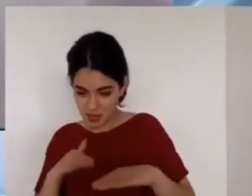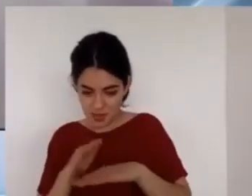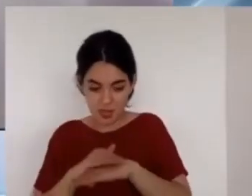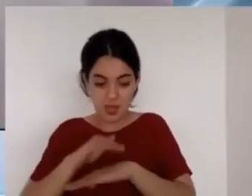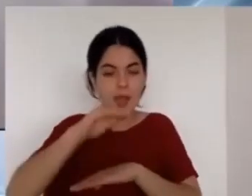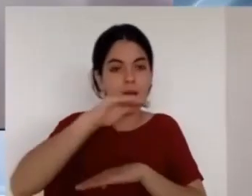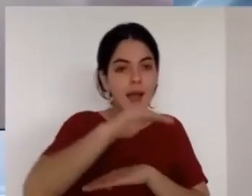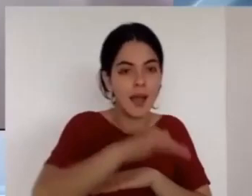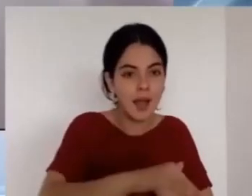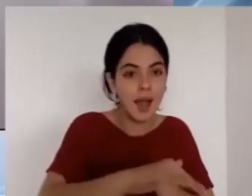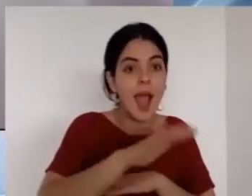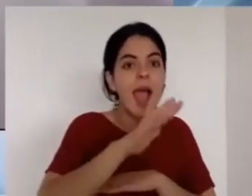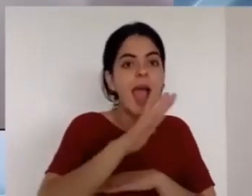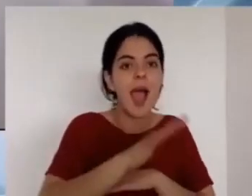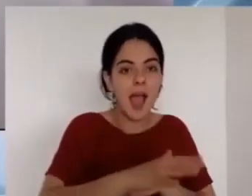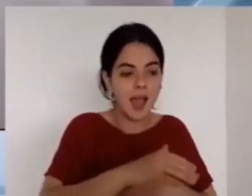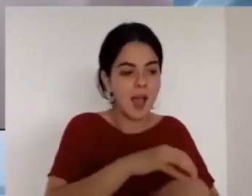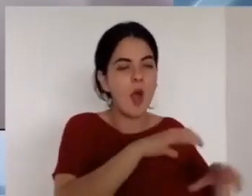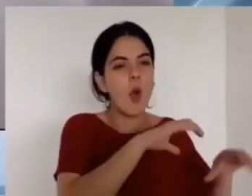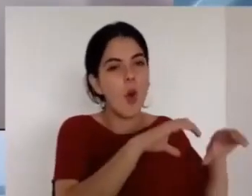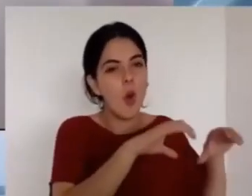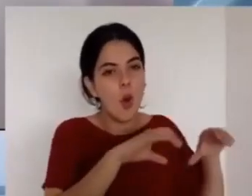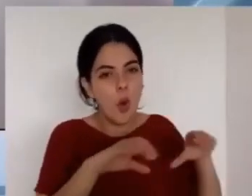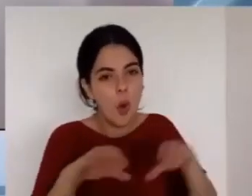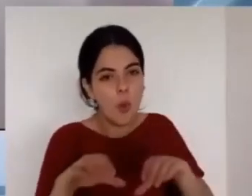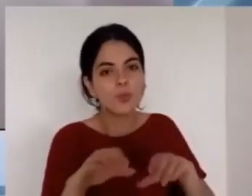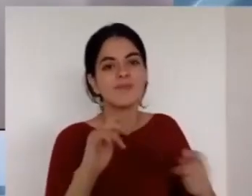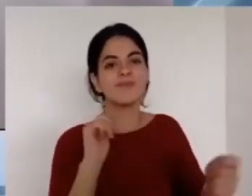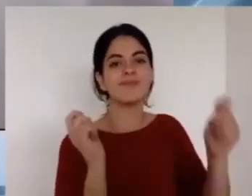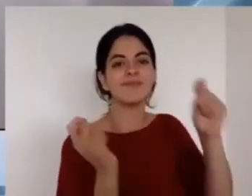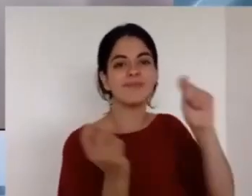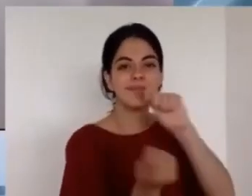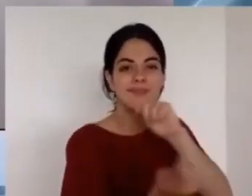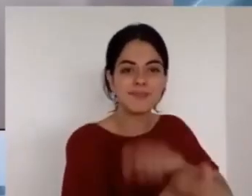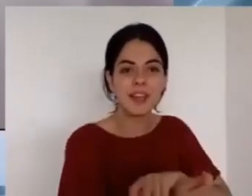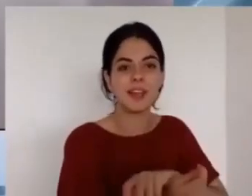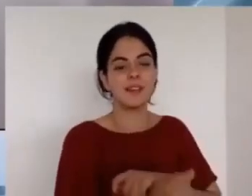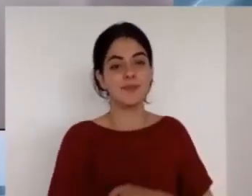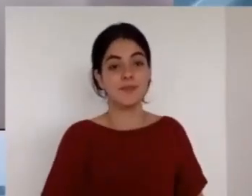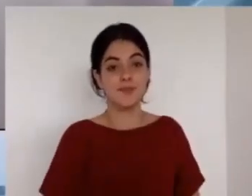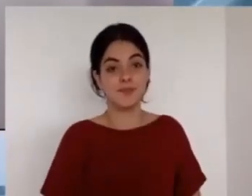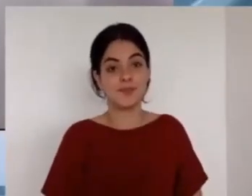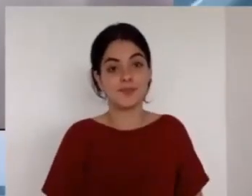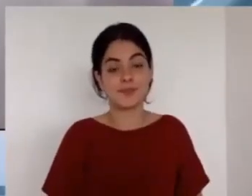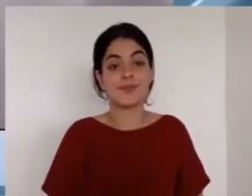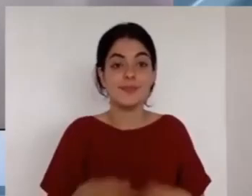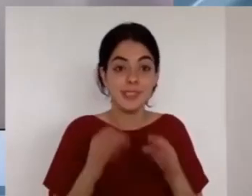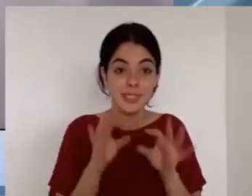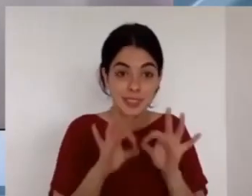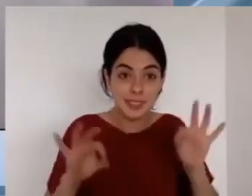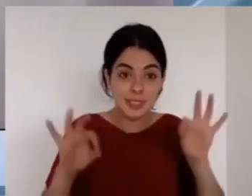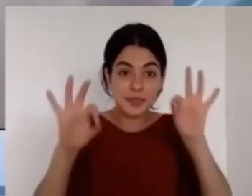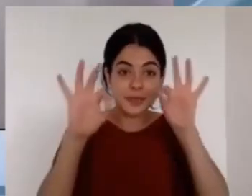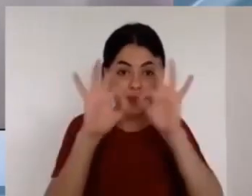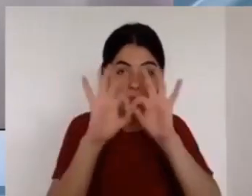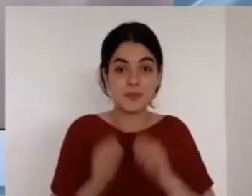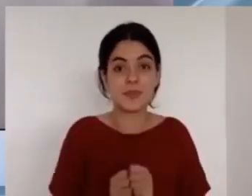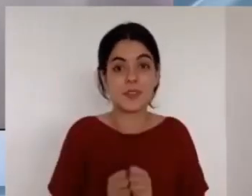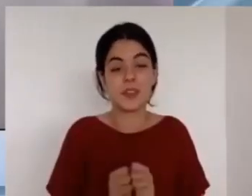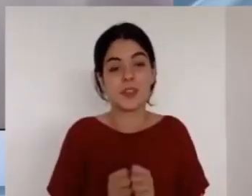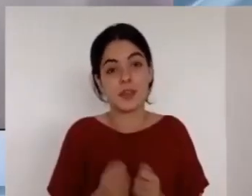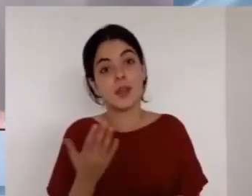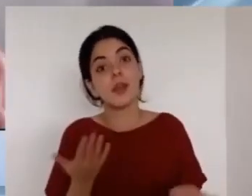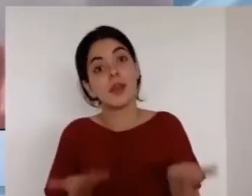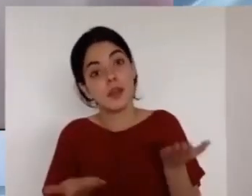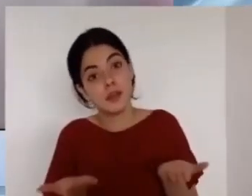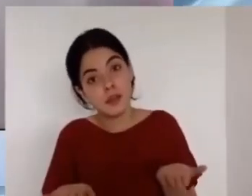podemos mejorar quiere decir que hay un llamado a la coherencia es